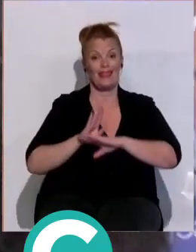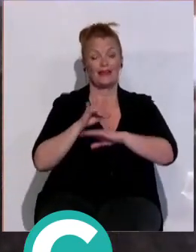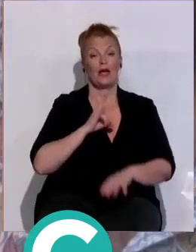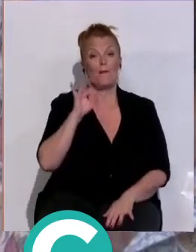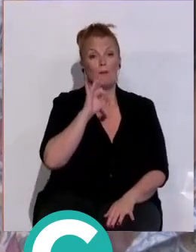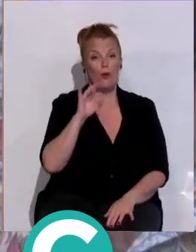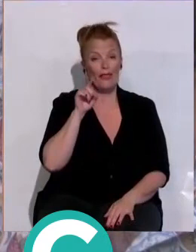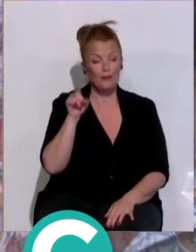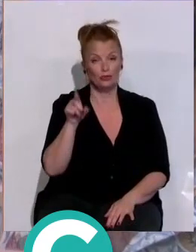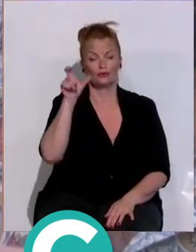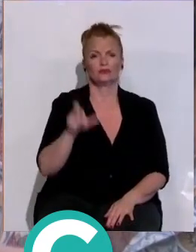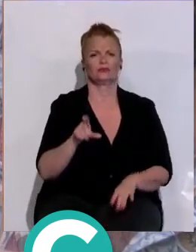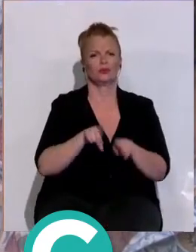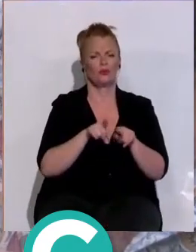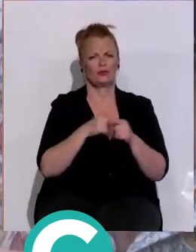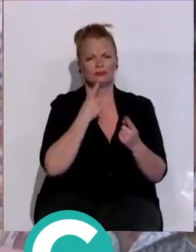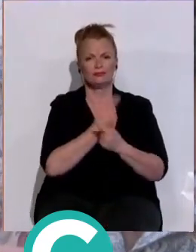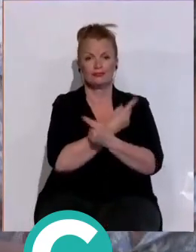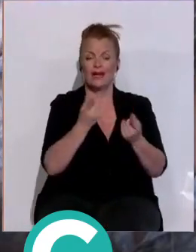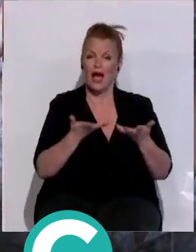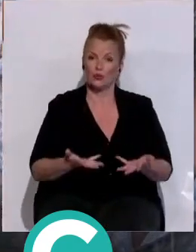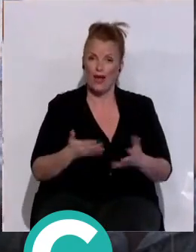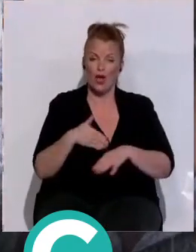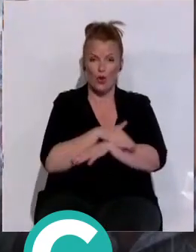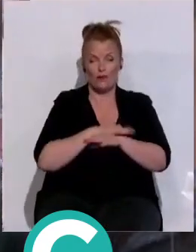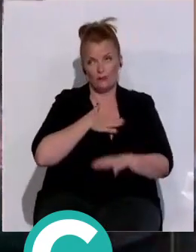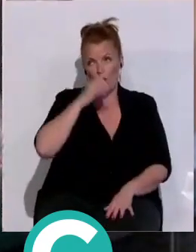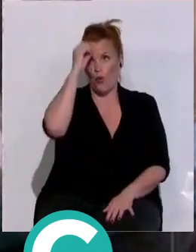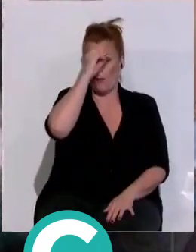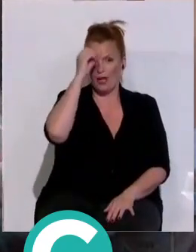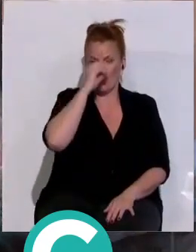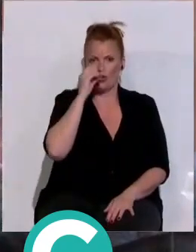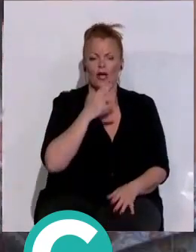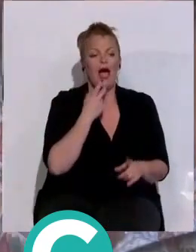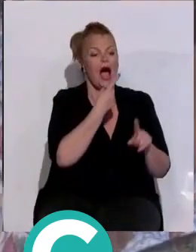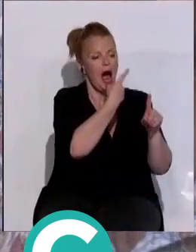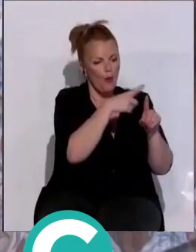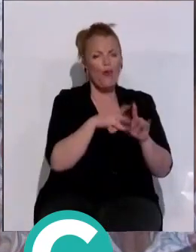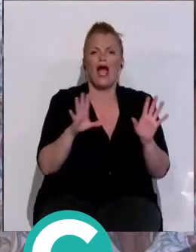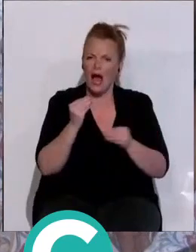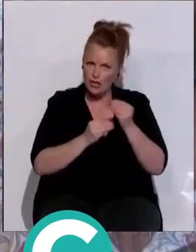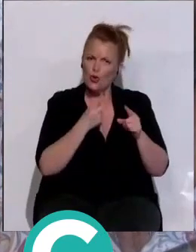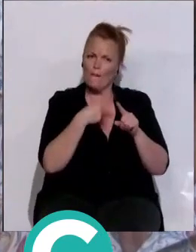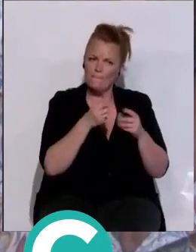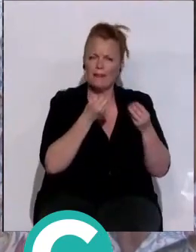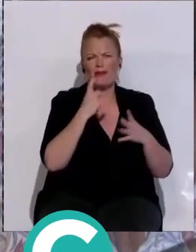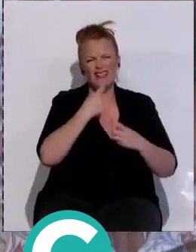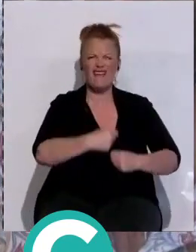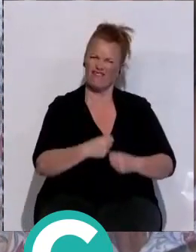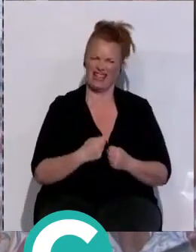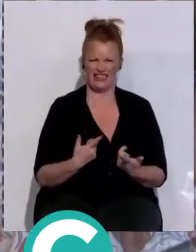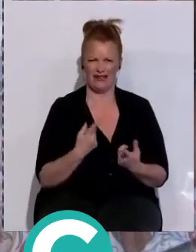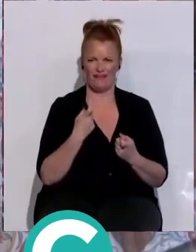conozca cómo funcionan las políticas municipales, qué modelo de ciudad se quiere, por qué es